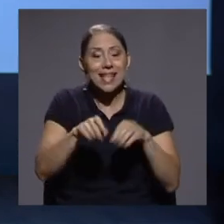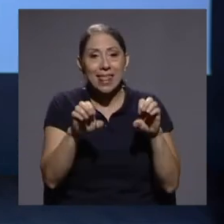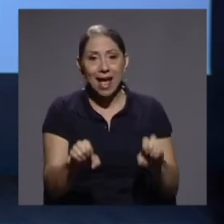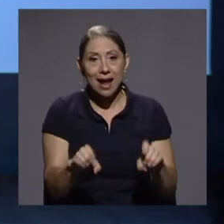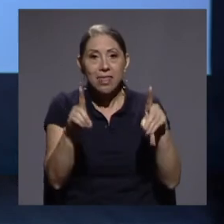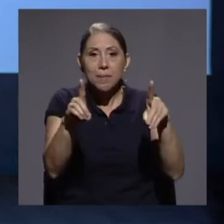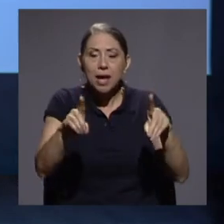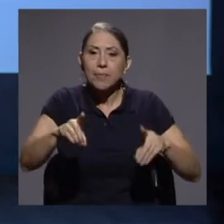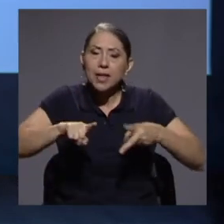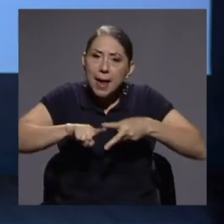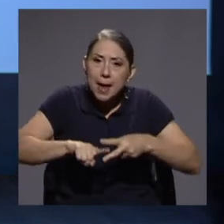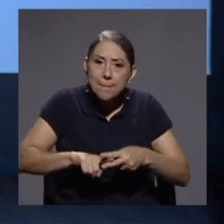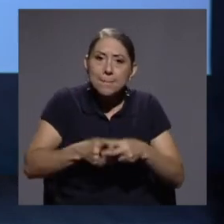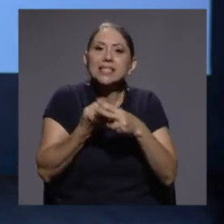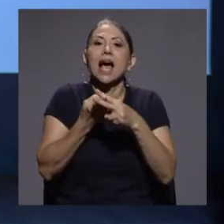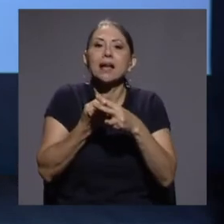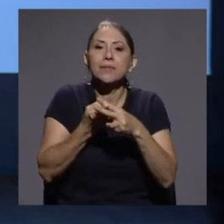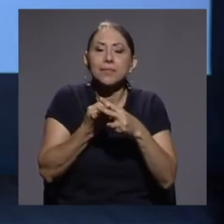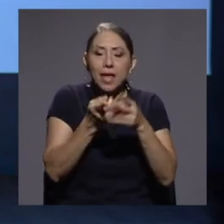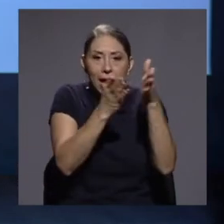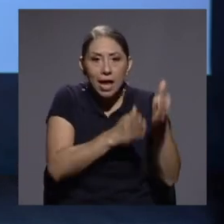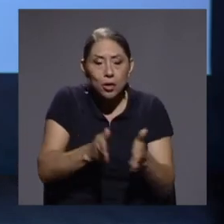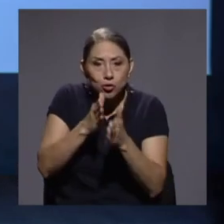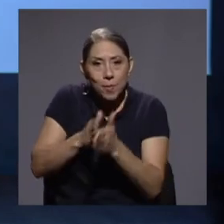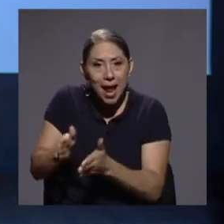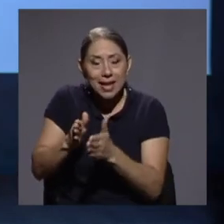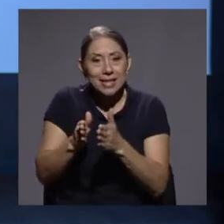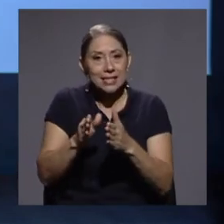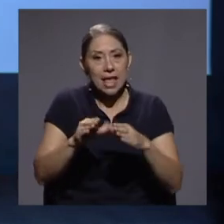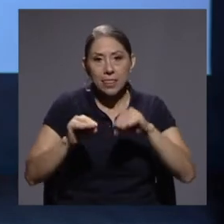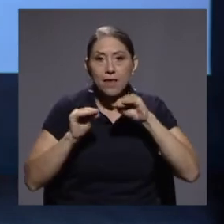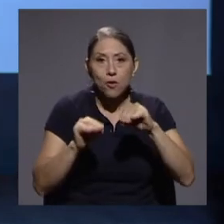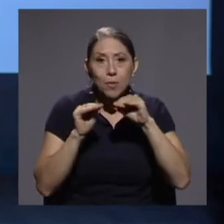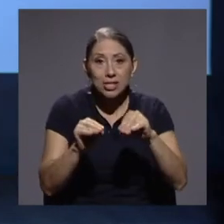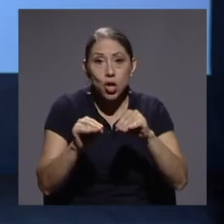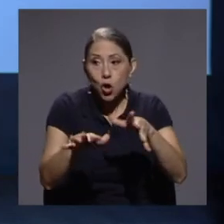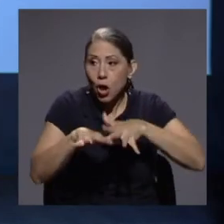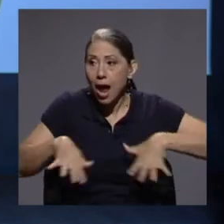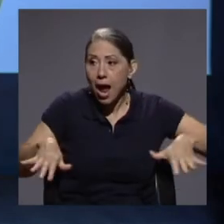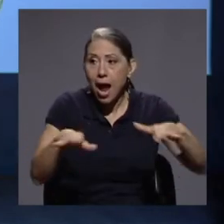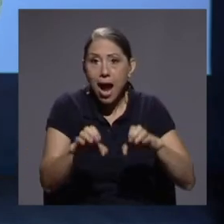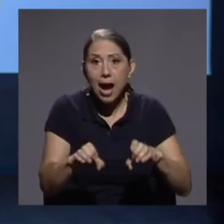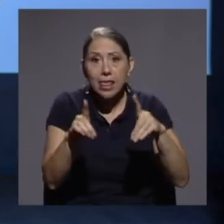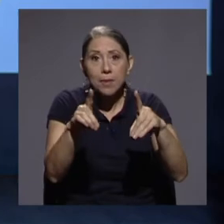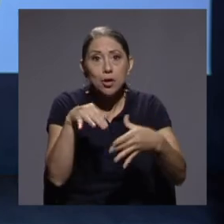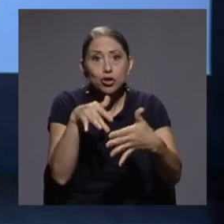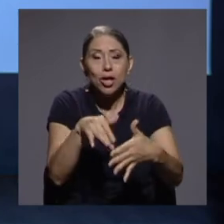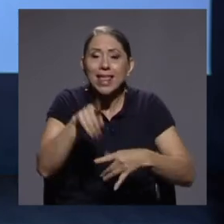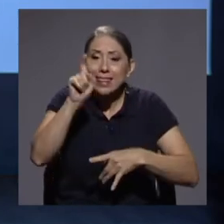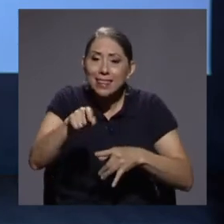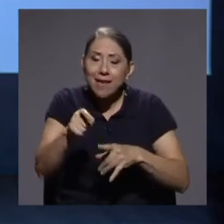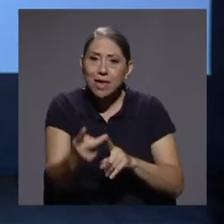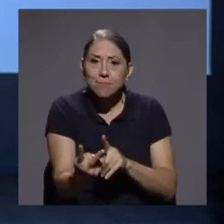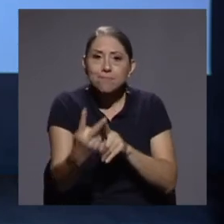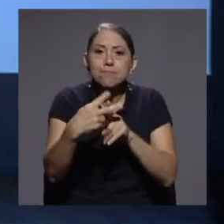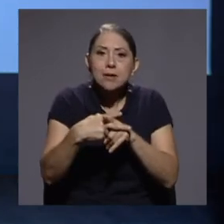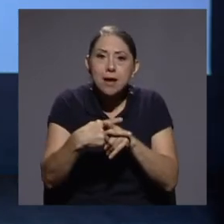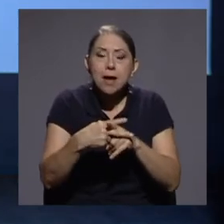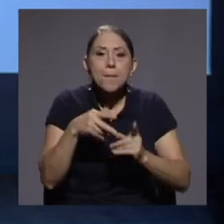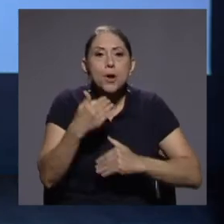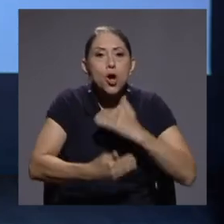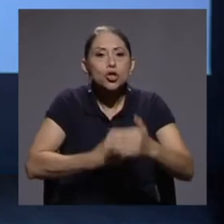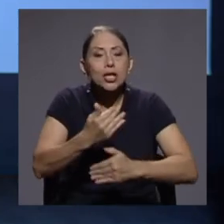empezar a incluir en los planes de formación, en los espacios académicos y estudiantiles, procesos de formación en cuanto a